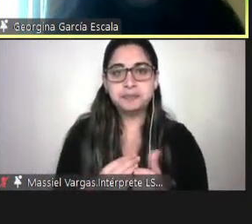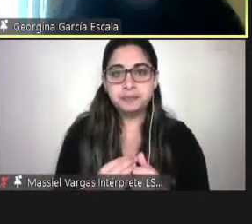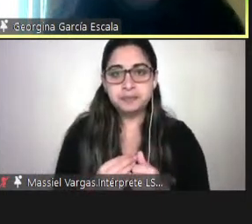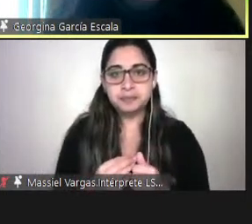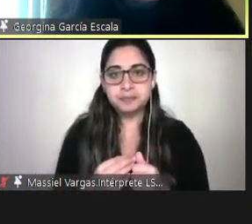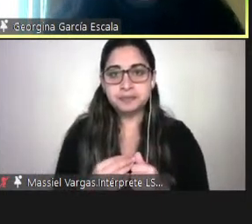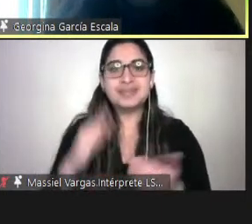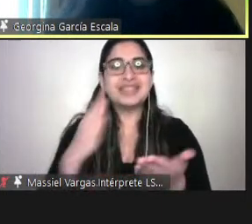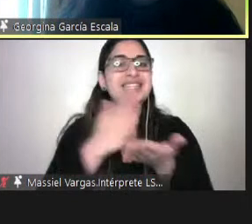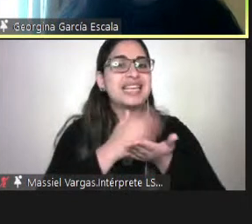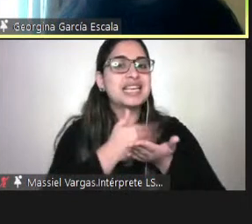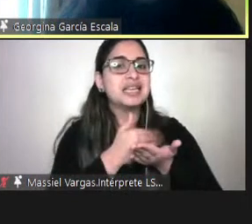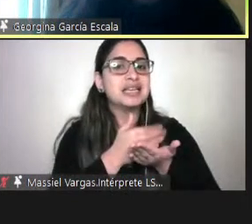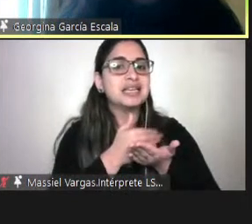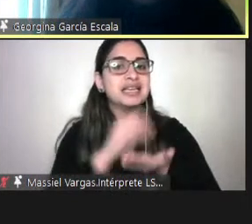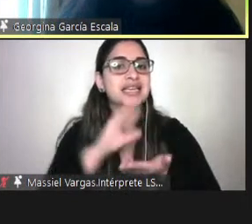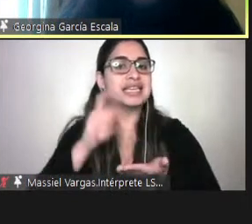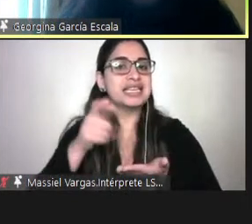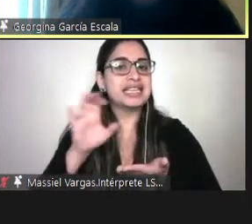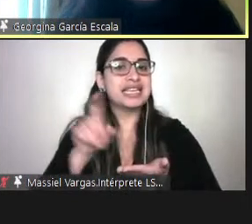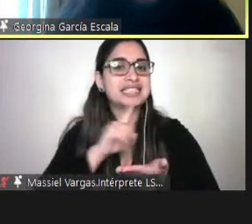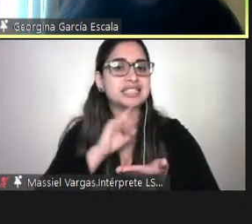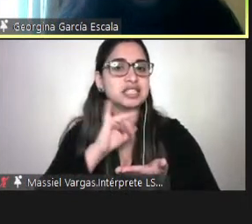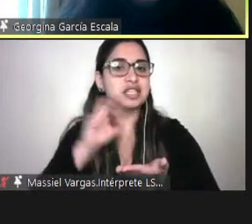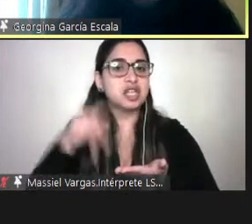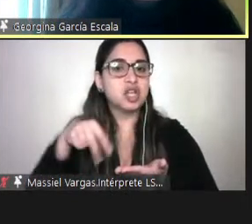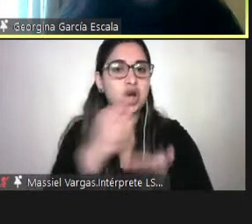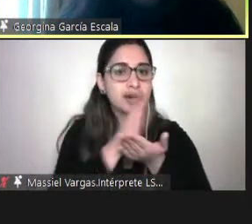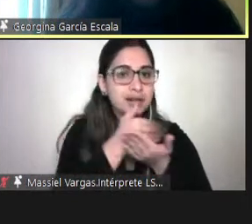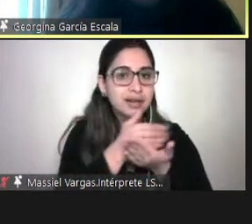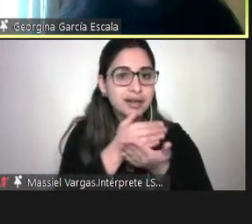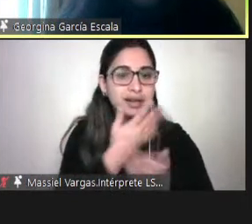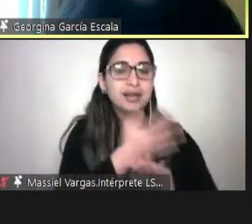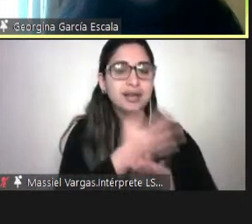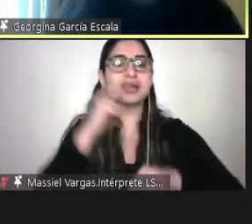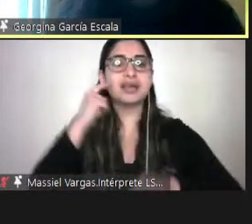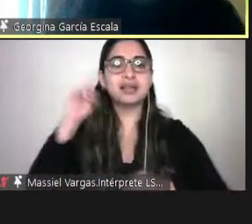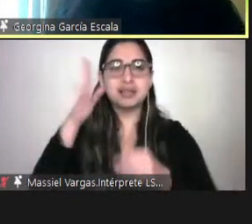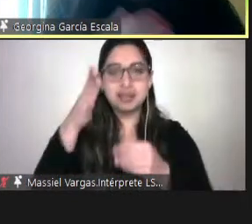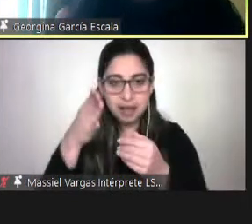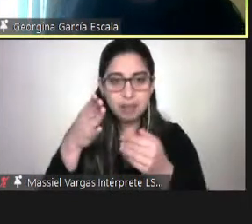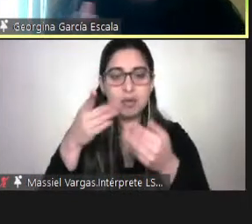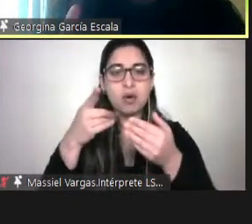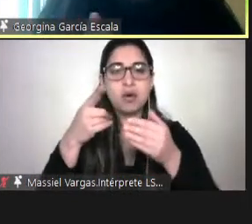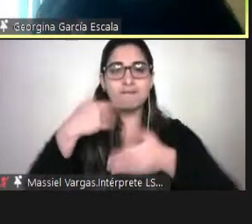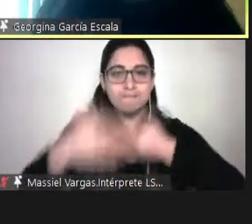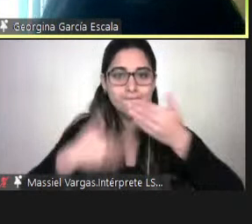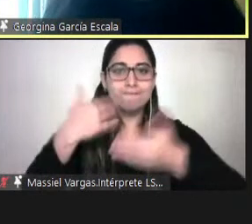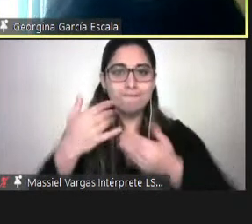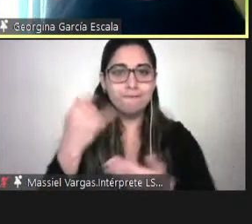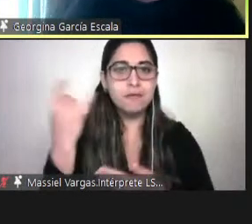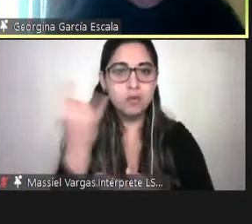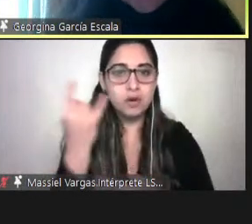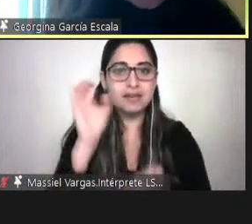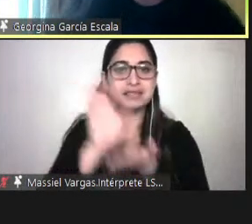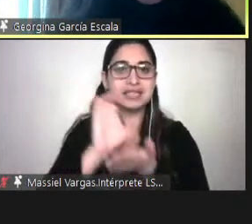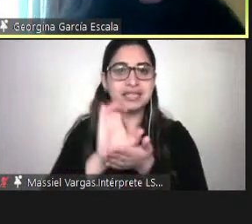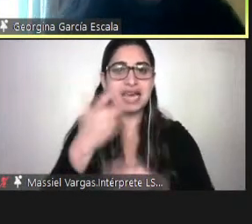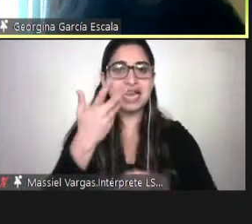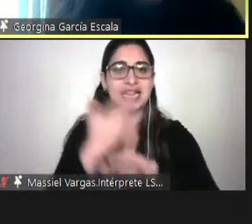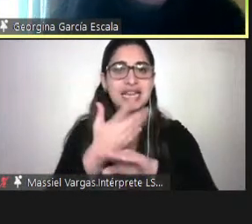estamos las universidades del Estado, estamos en proceso de elaborar nuestros estatutos, son como la constitución de